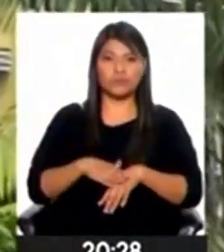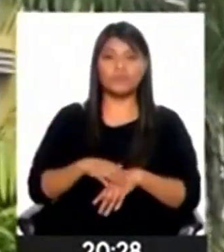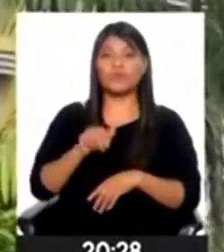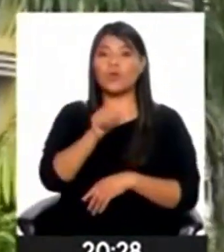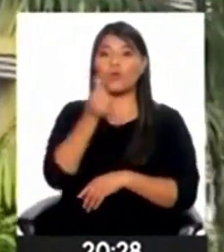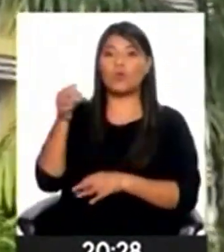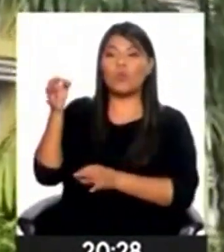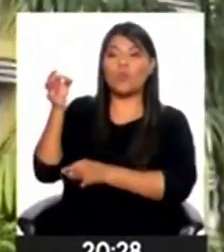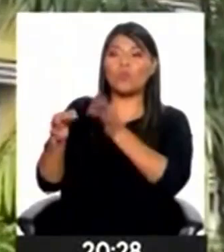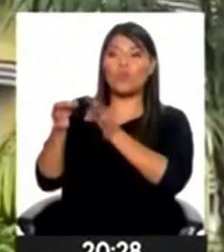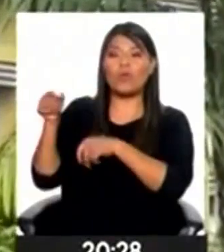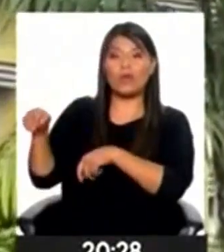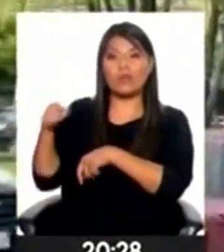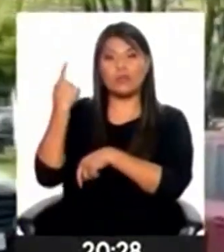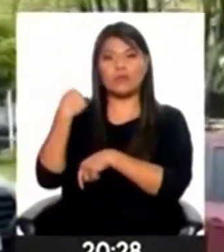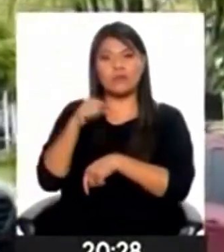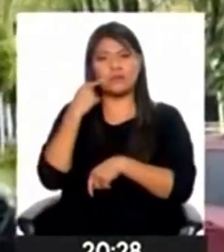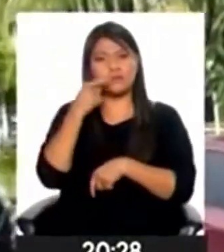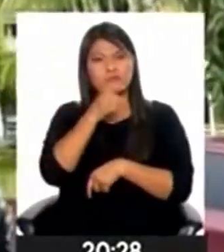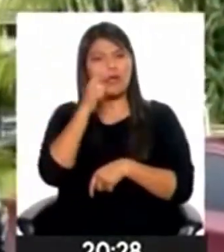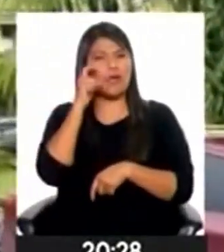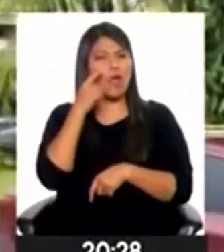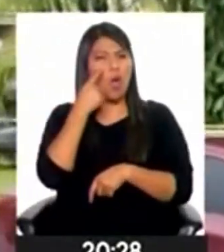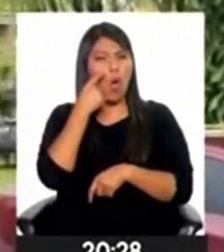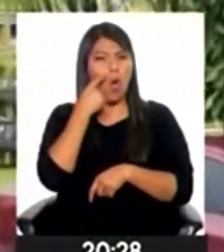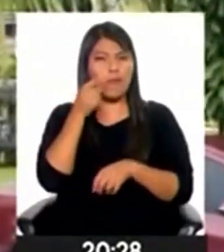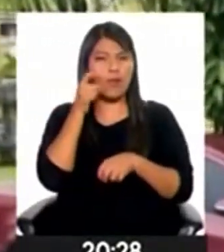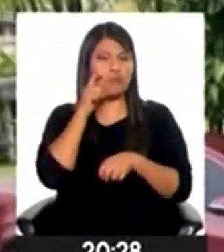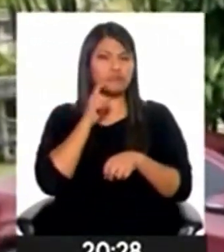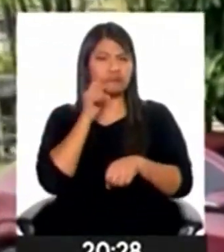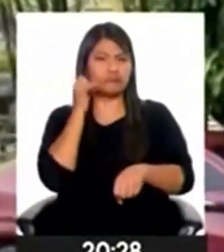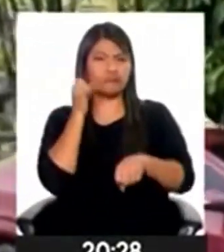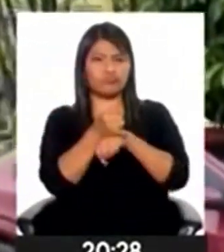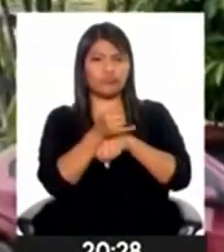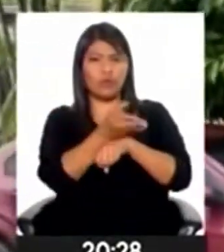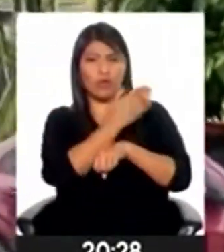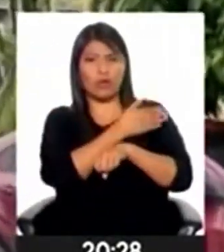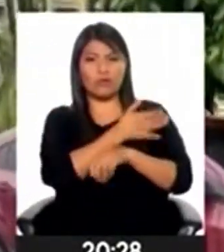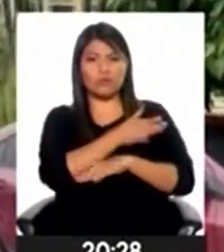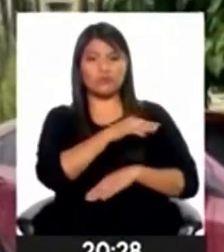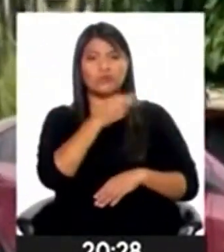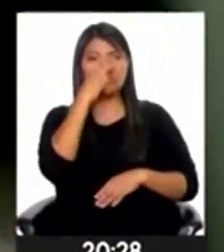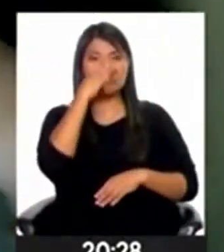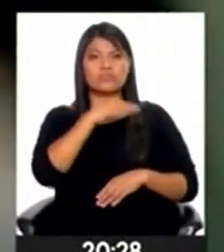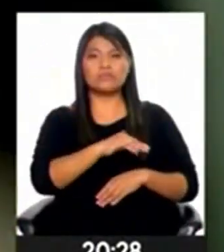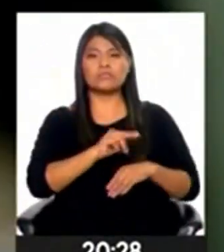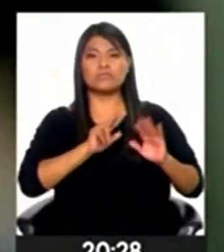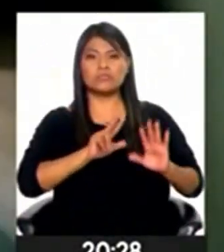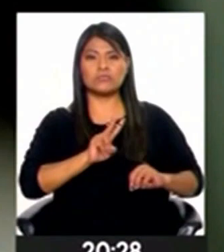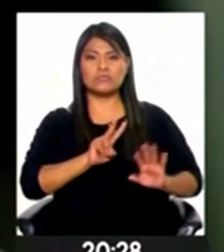un juez de Iquitos negara la prisión preventiva al hombre que abusó sexualmente de Mila desde los siete años.